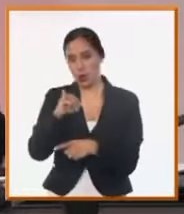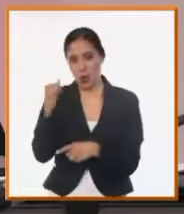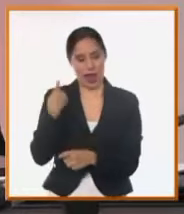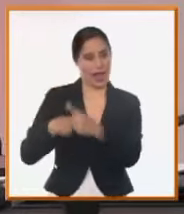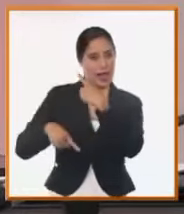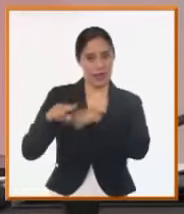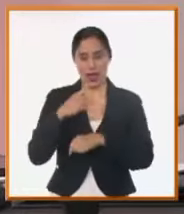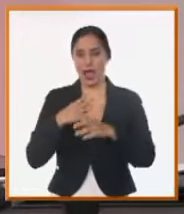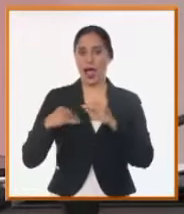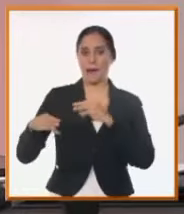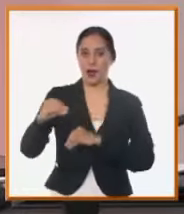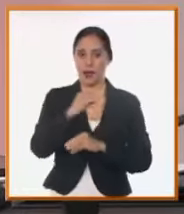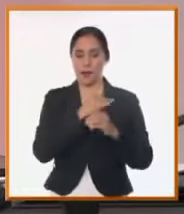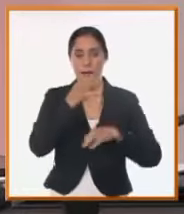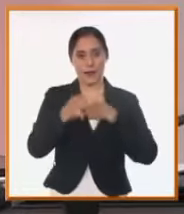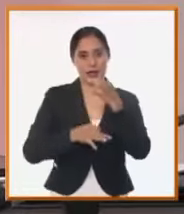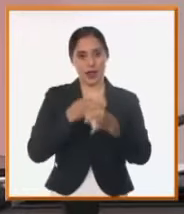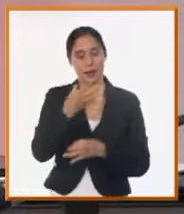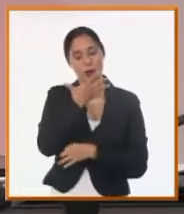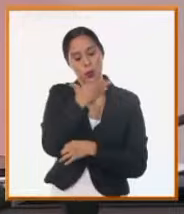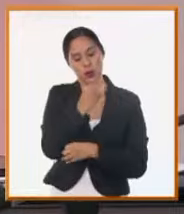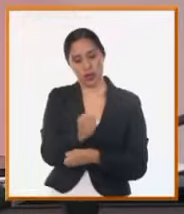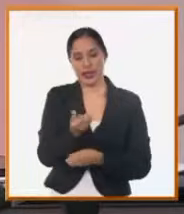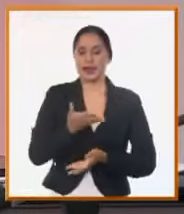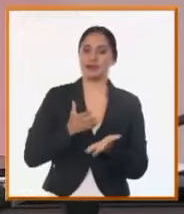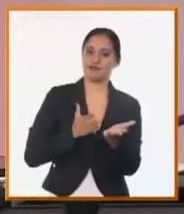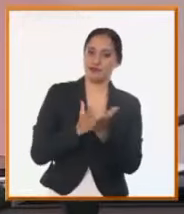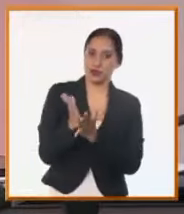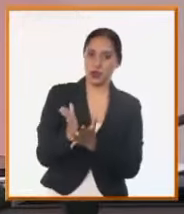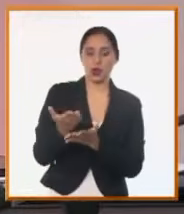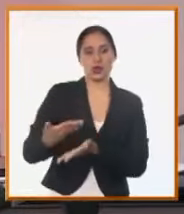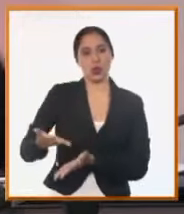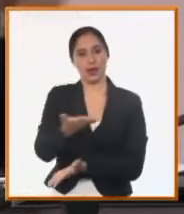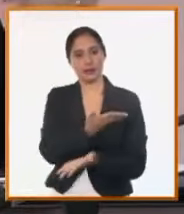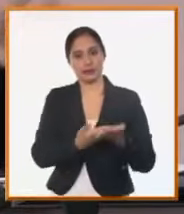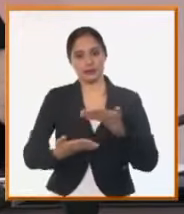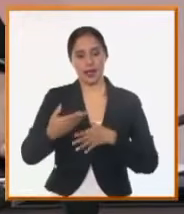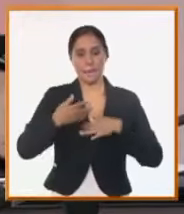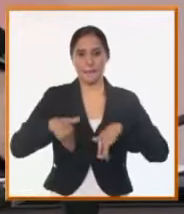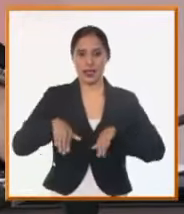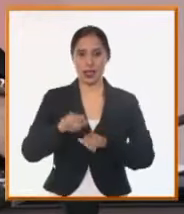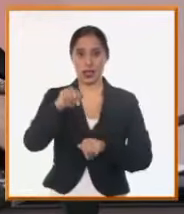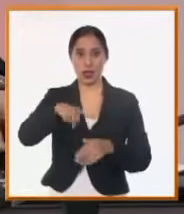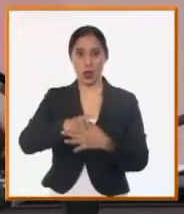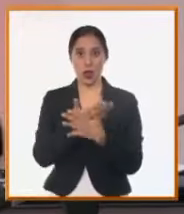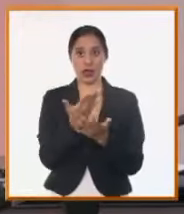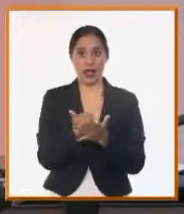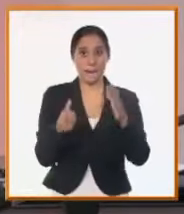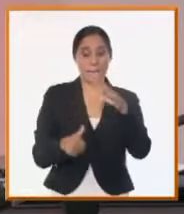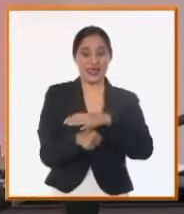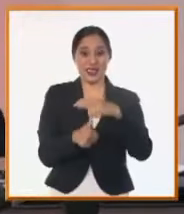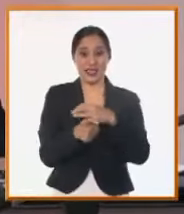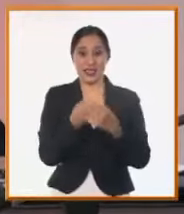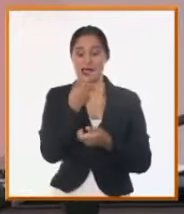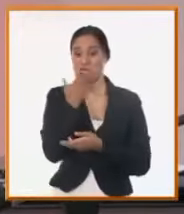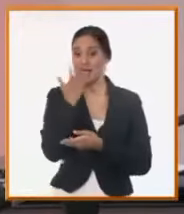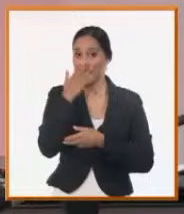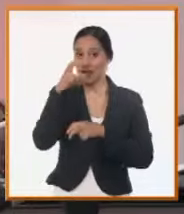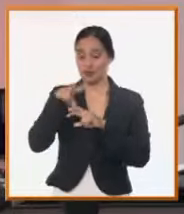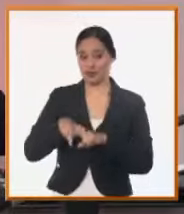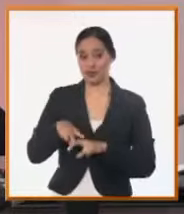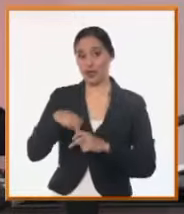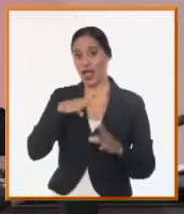gustaría seguir intercambiando sobre ellos en esta mesa redonda de hoy. Empezaría hablando con el presidente del grupo empresarial, José Antonio.